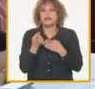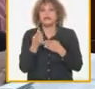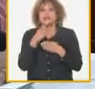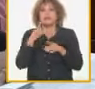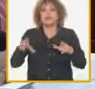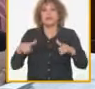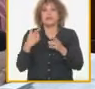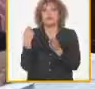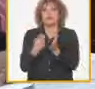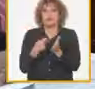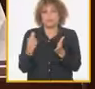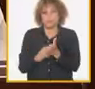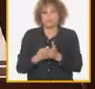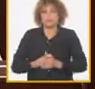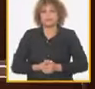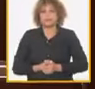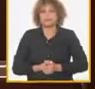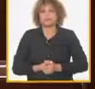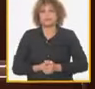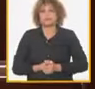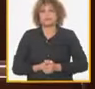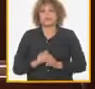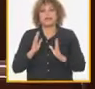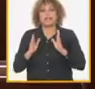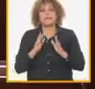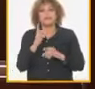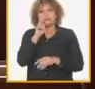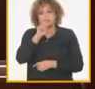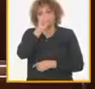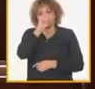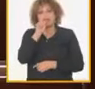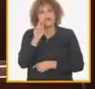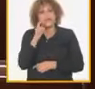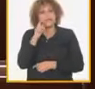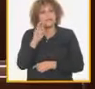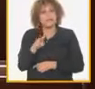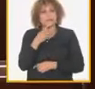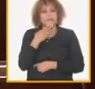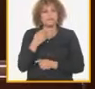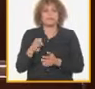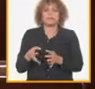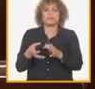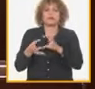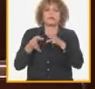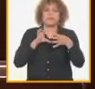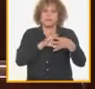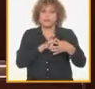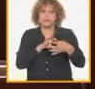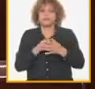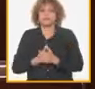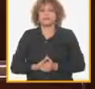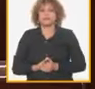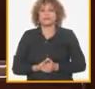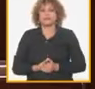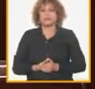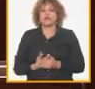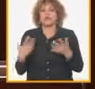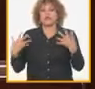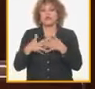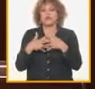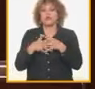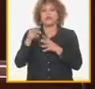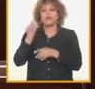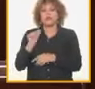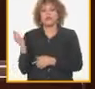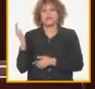pagos en los ilícitos de droga se aprecia mayor complejidad tiene que ver con los riesgos por los vínculos internacionales